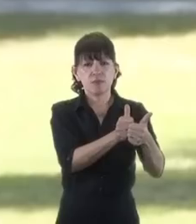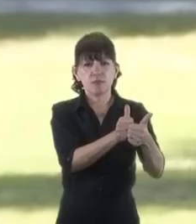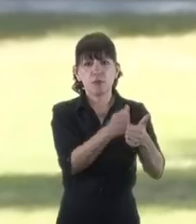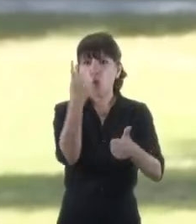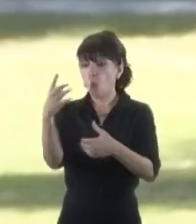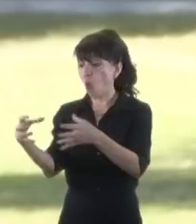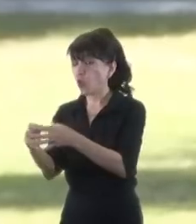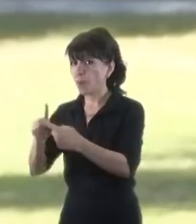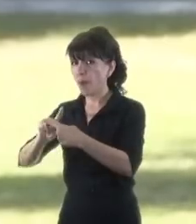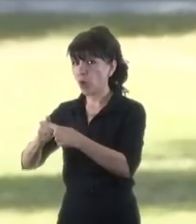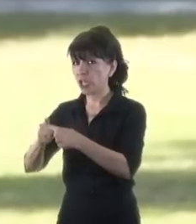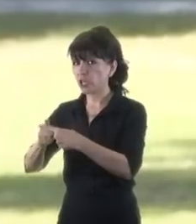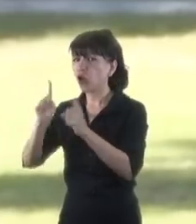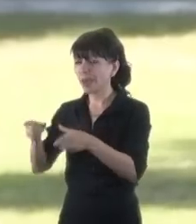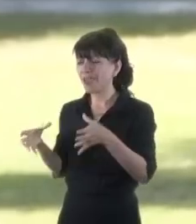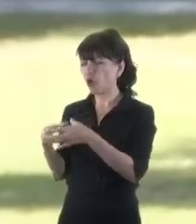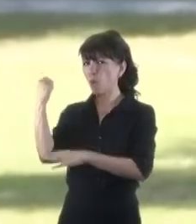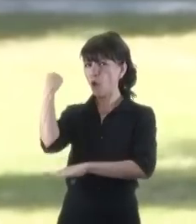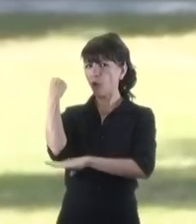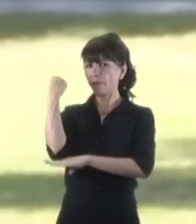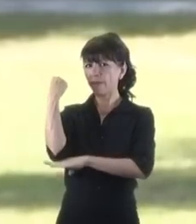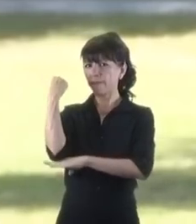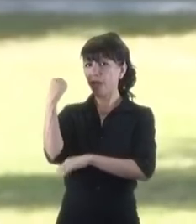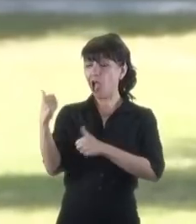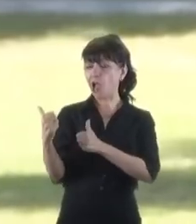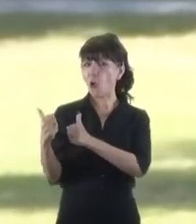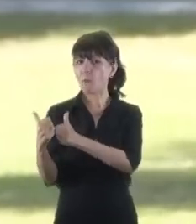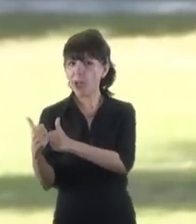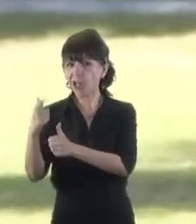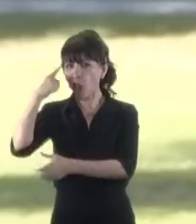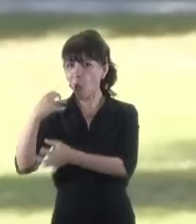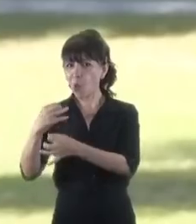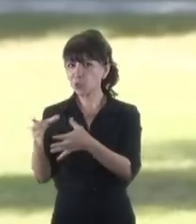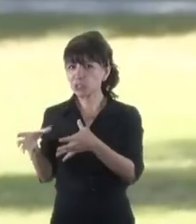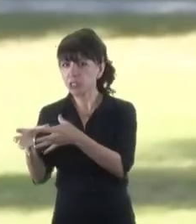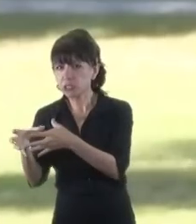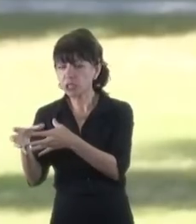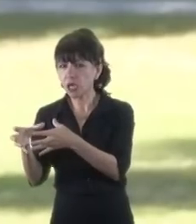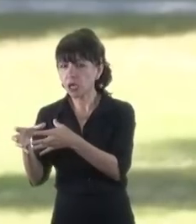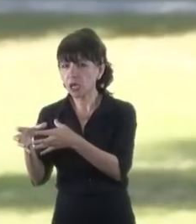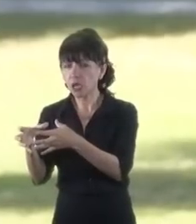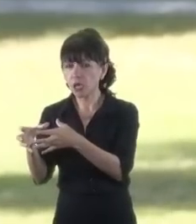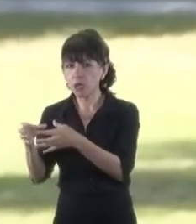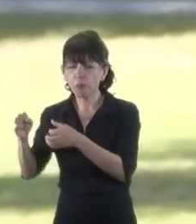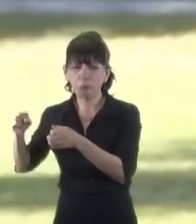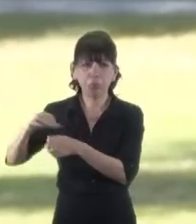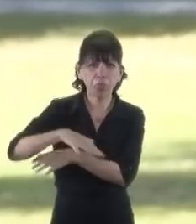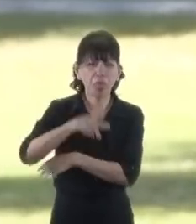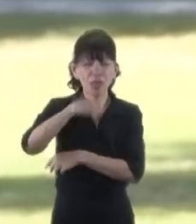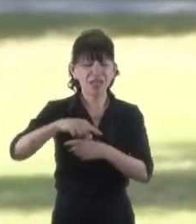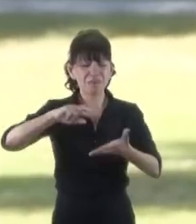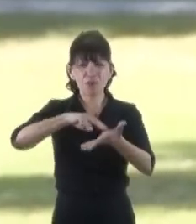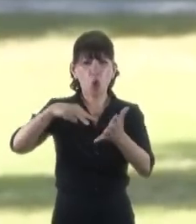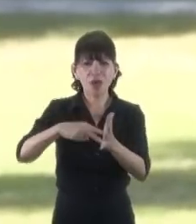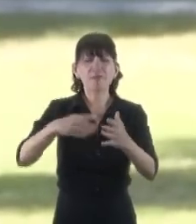política y el poder económico apañado por esta justicia está creando una grieta en nuestra democracia que cumple